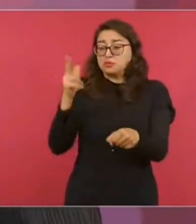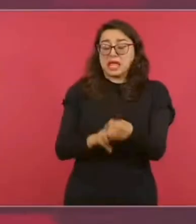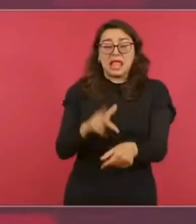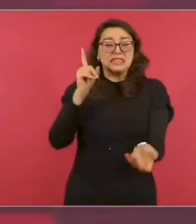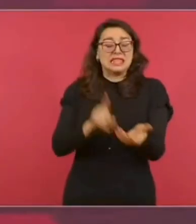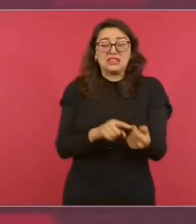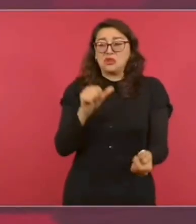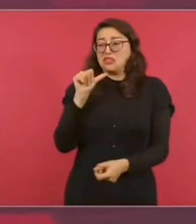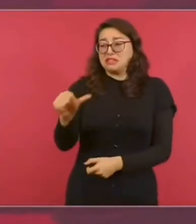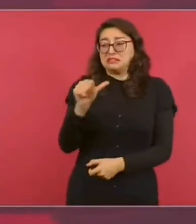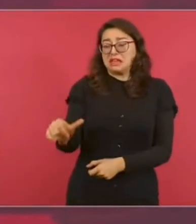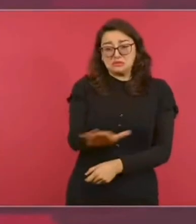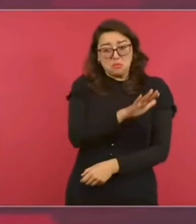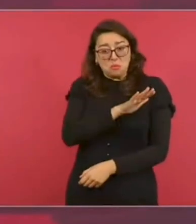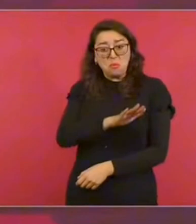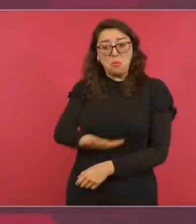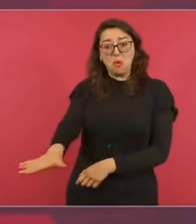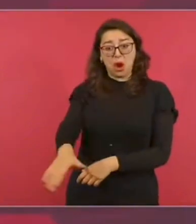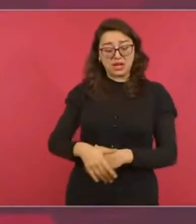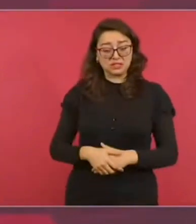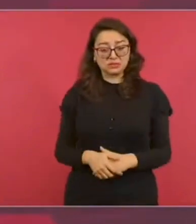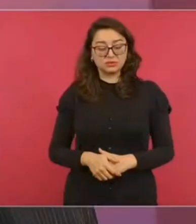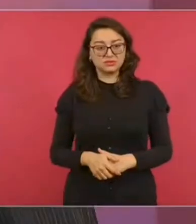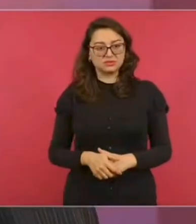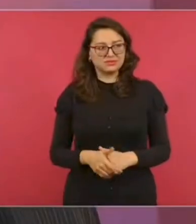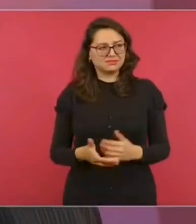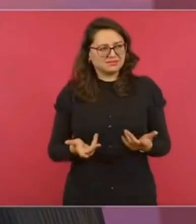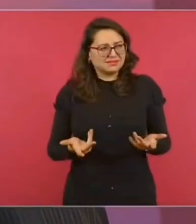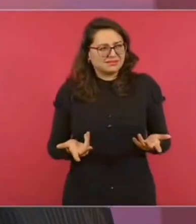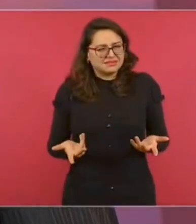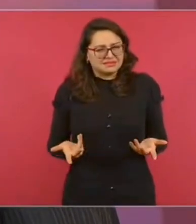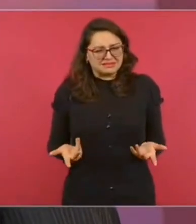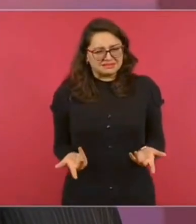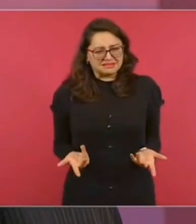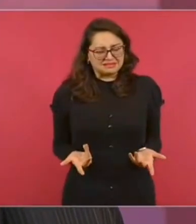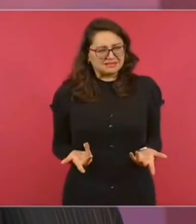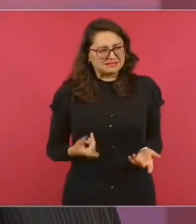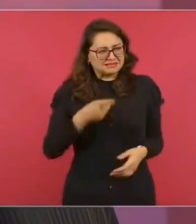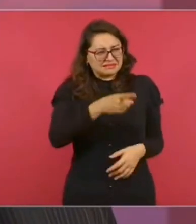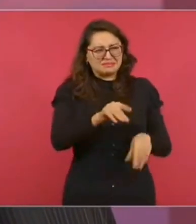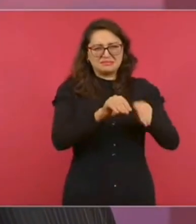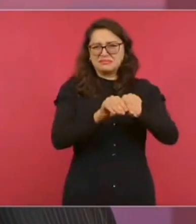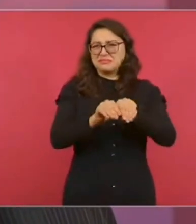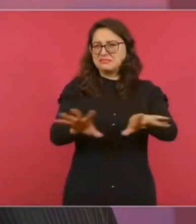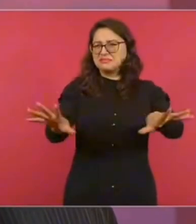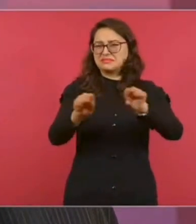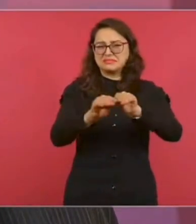del Seguro Social, transmitiendo esa información.